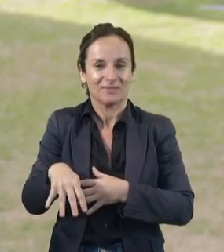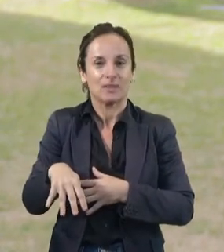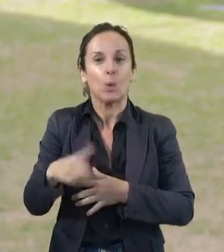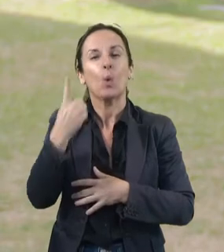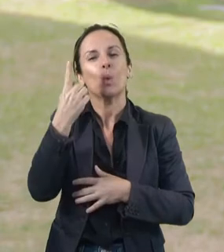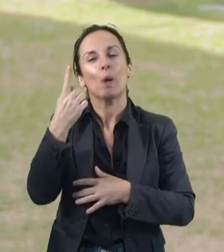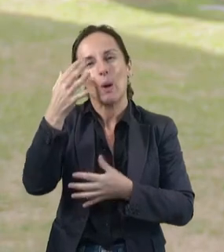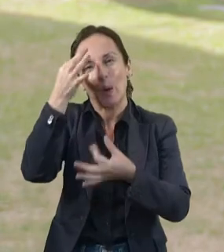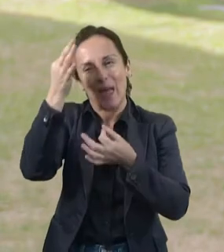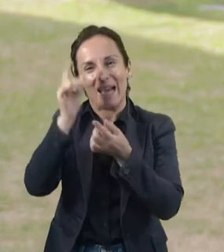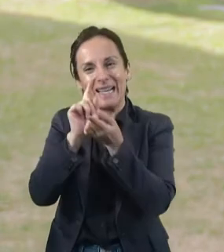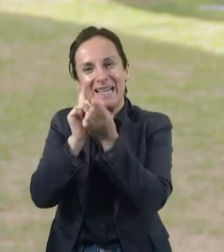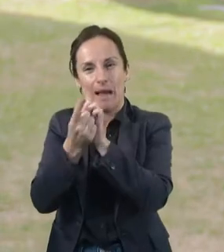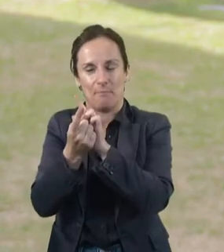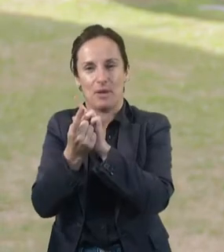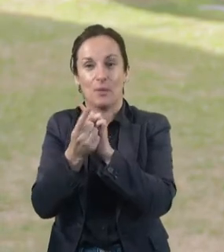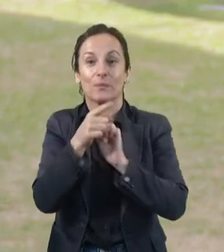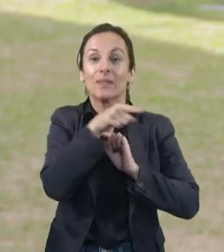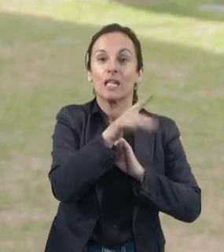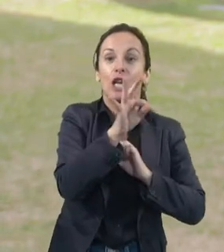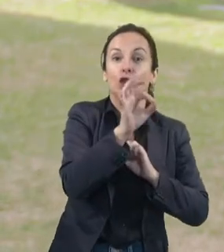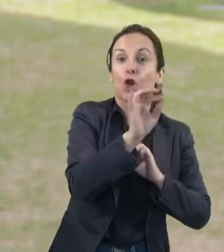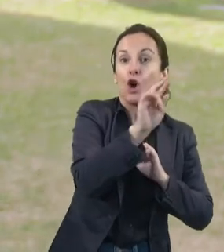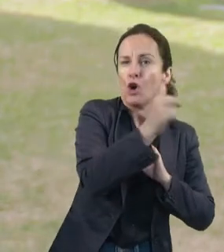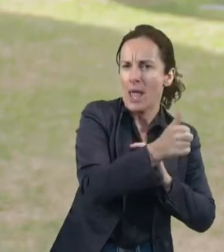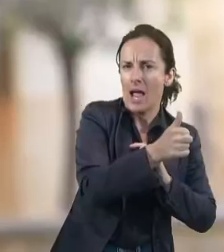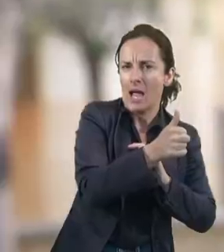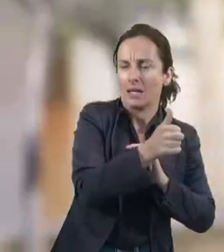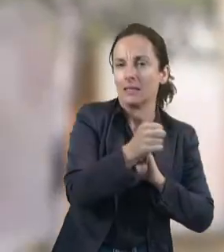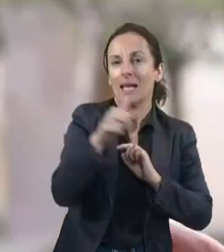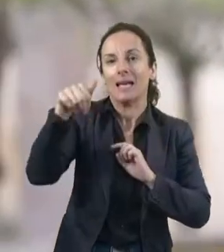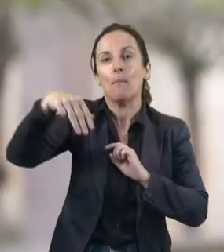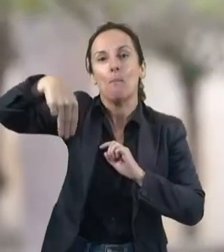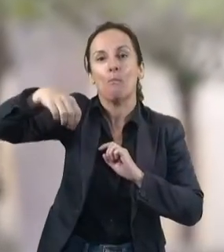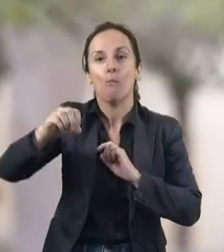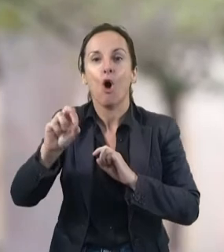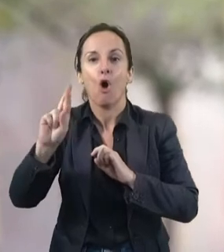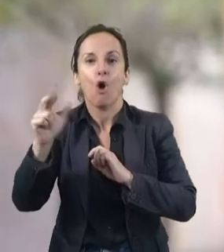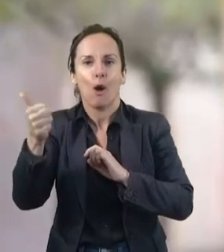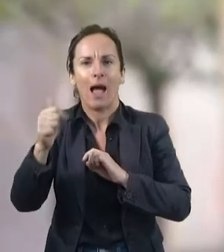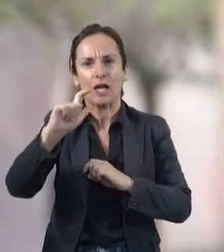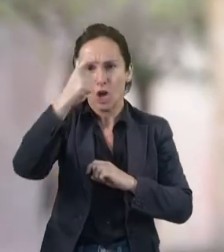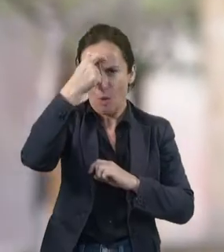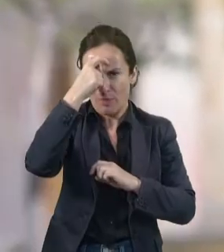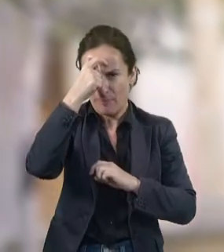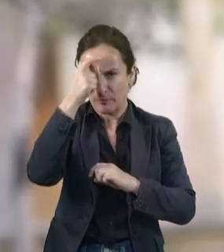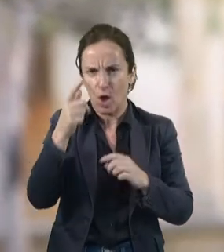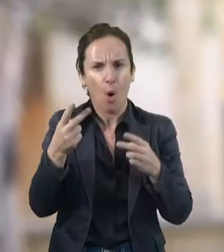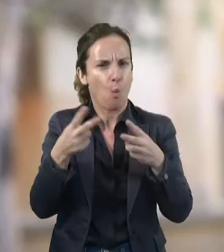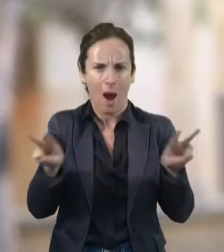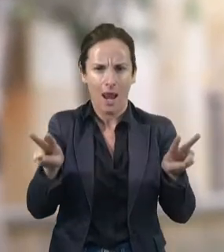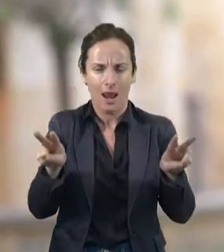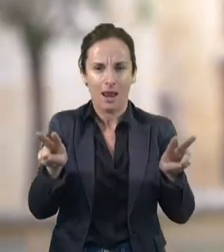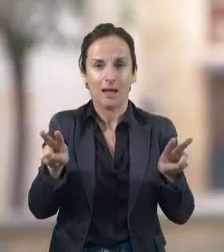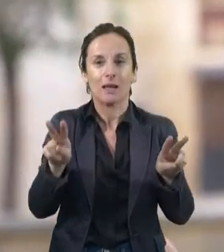como una pequeña diferencia en cuanto a terminología, no al concepto en sí, y que pasamos del modelo TORA al modelo MORA, porque